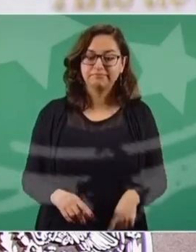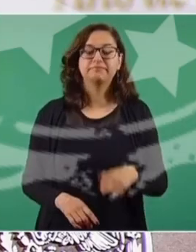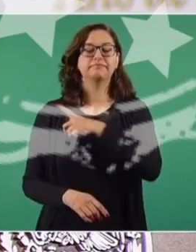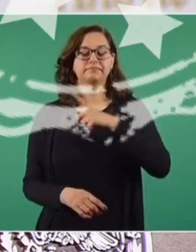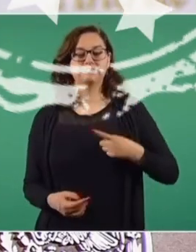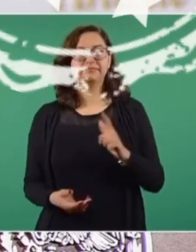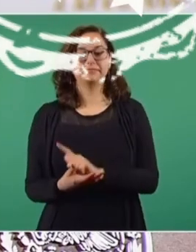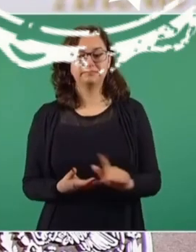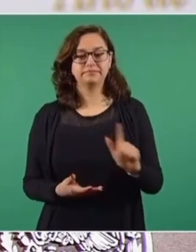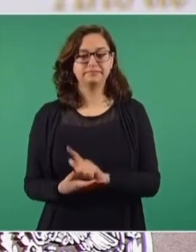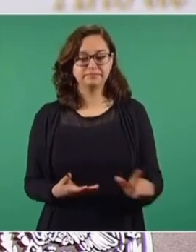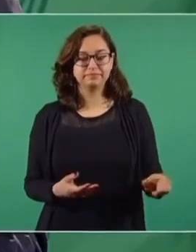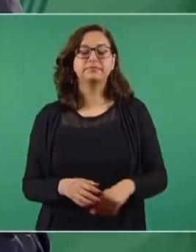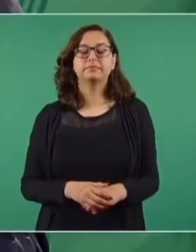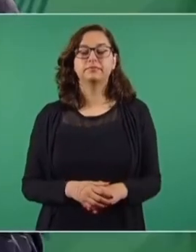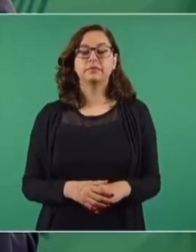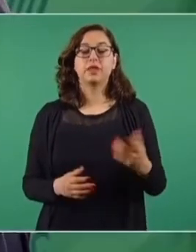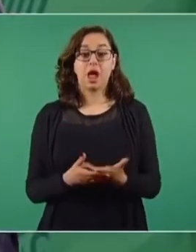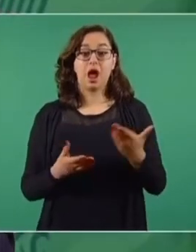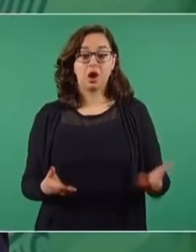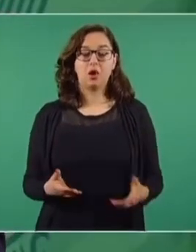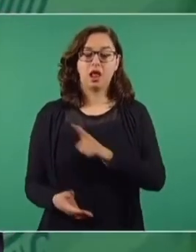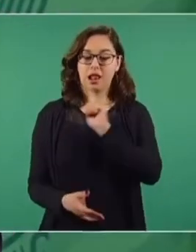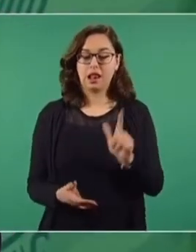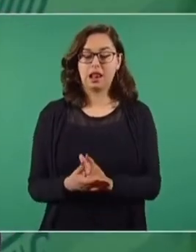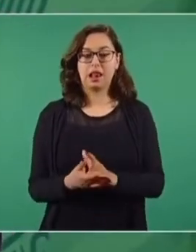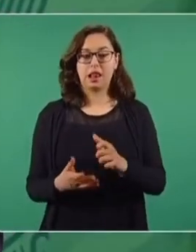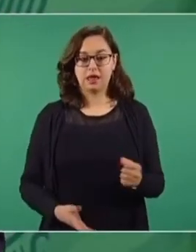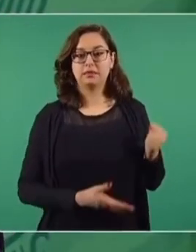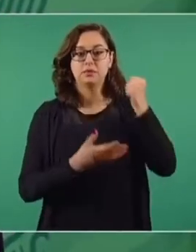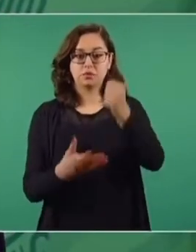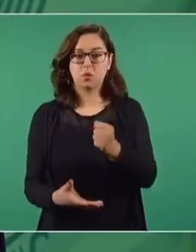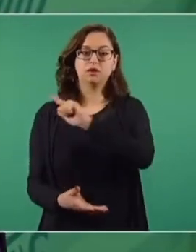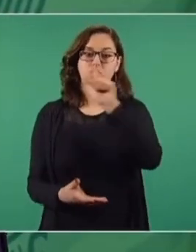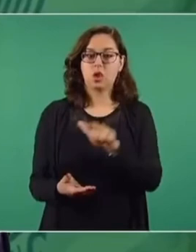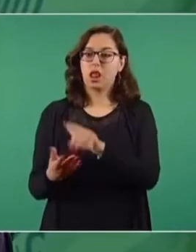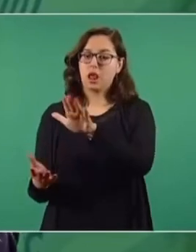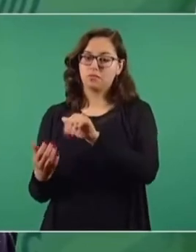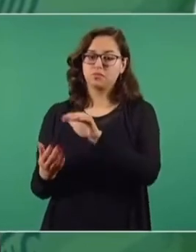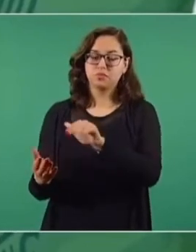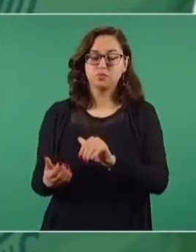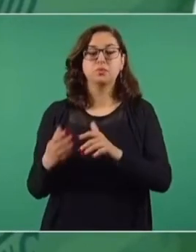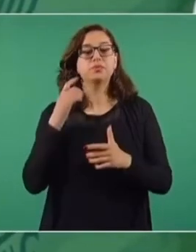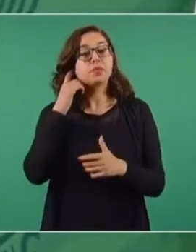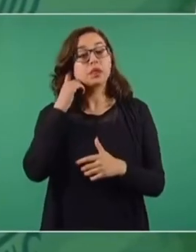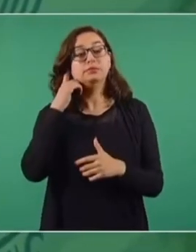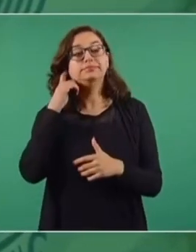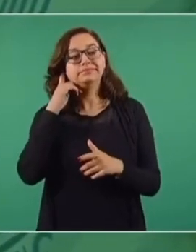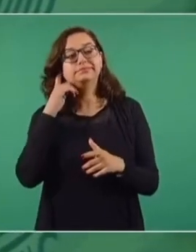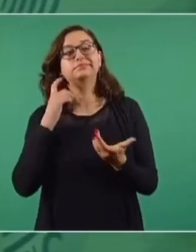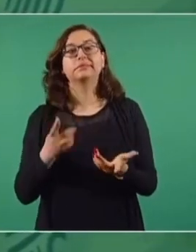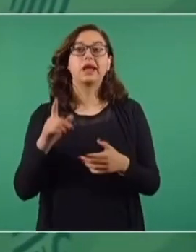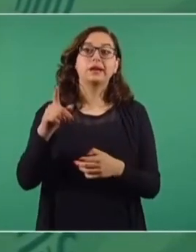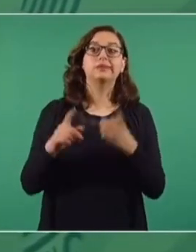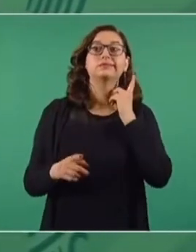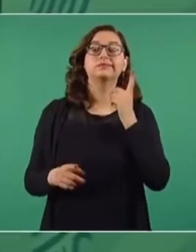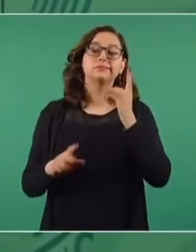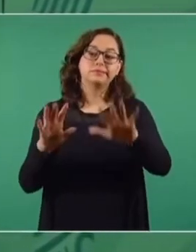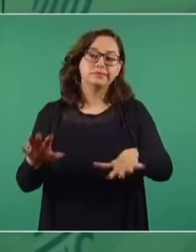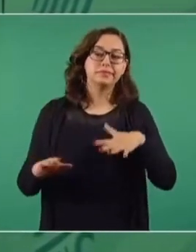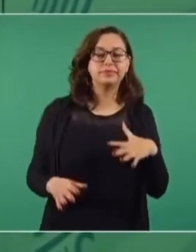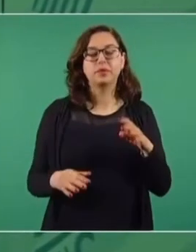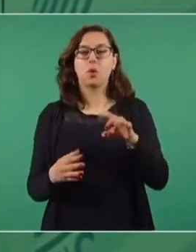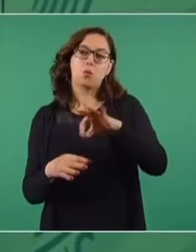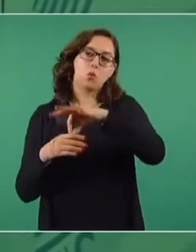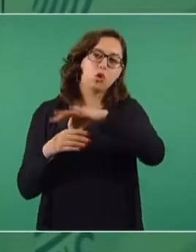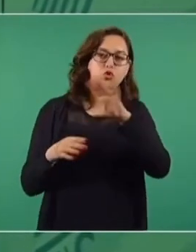Ahora enviamos nosotros la ley de ingresos y el presupuesto y nada de que, a ver, para obtener los votos de este partido nos